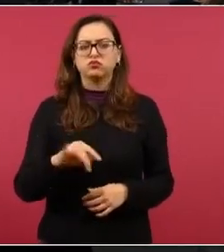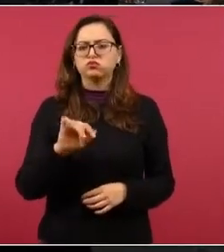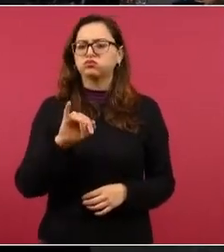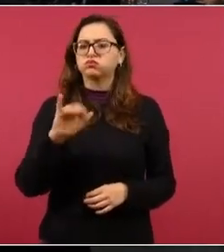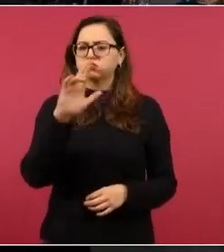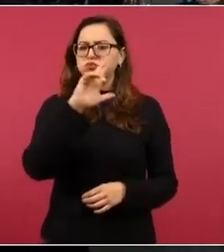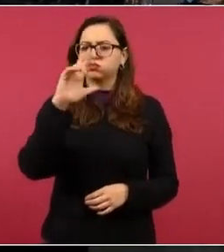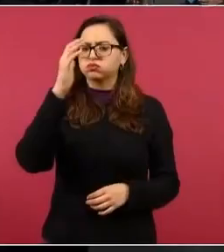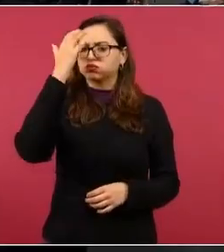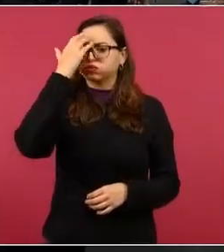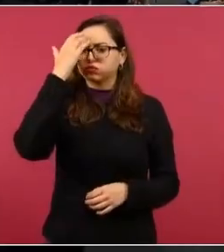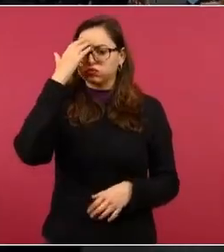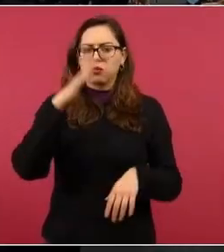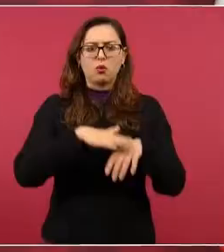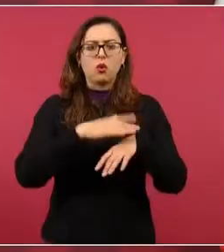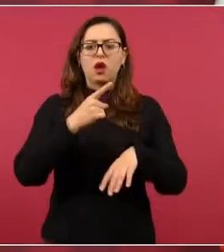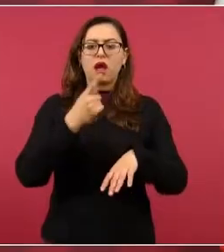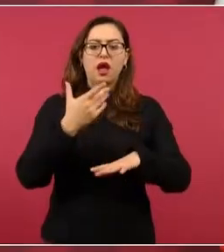aceptó